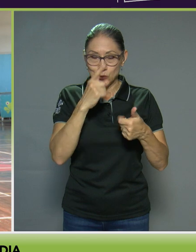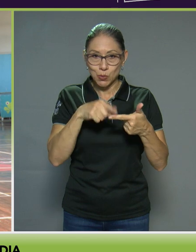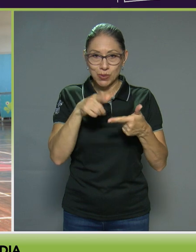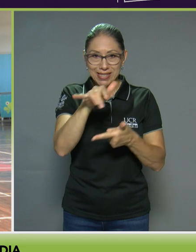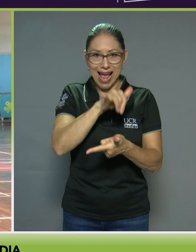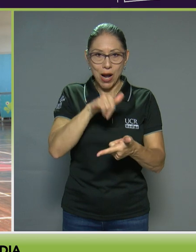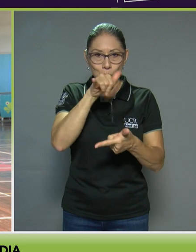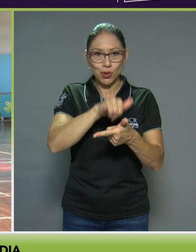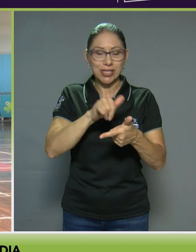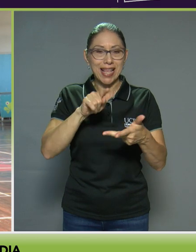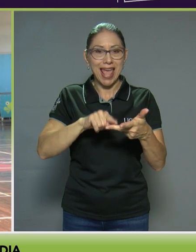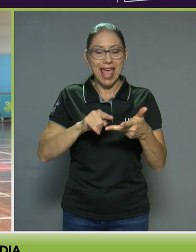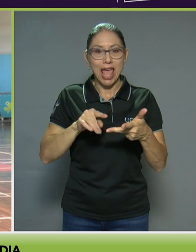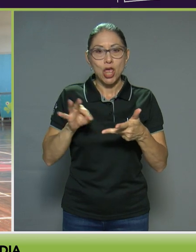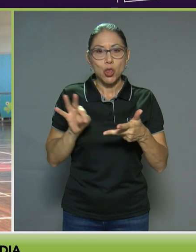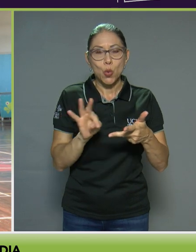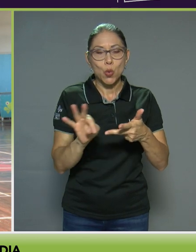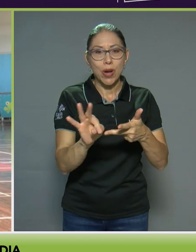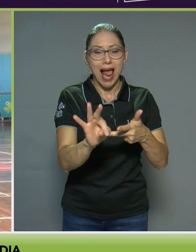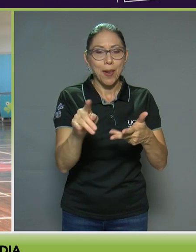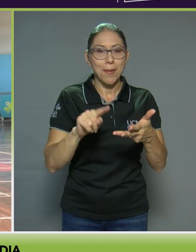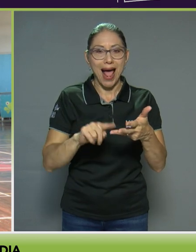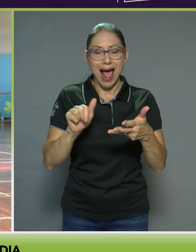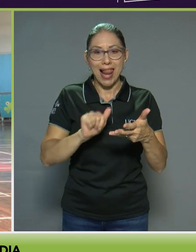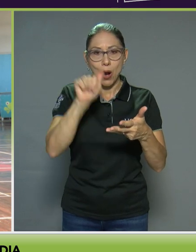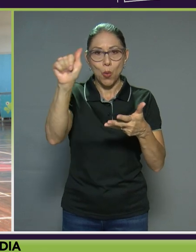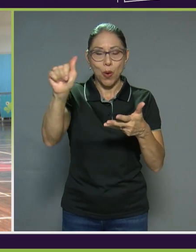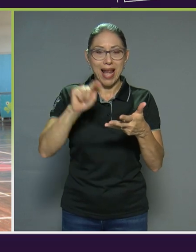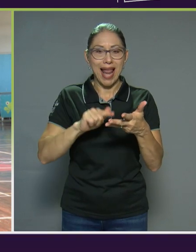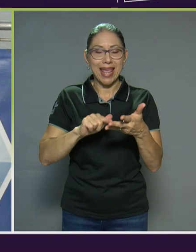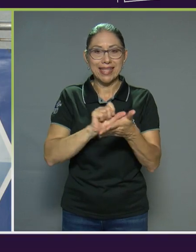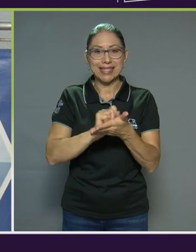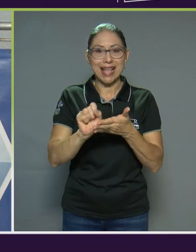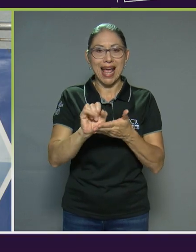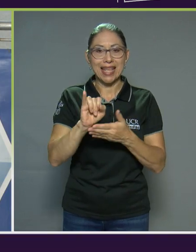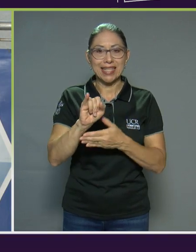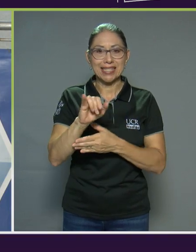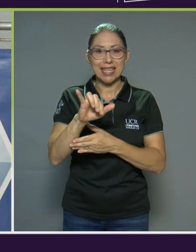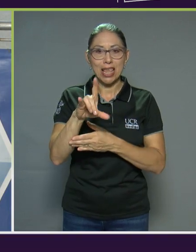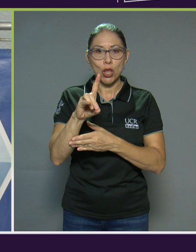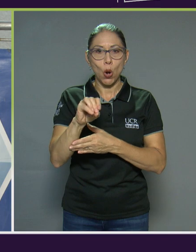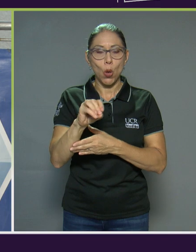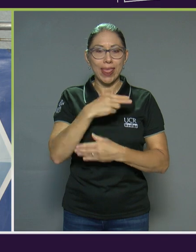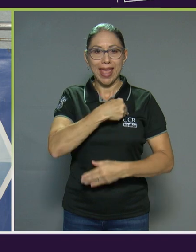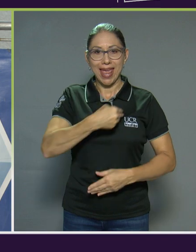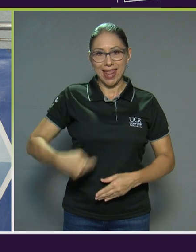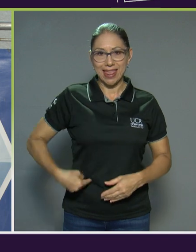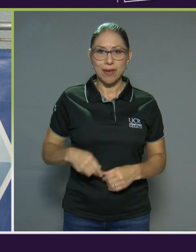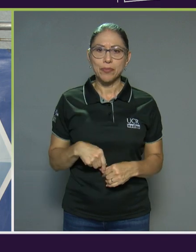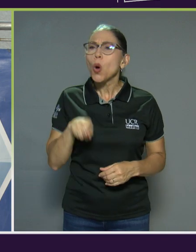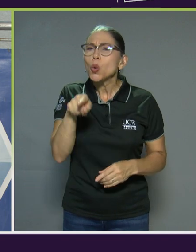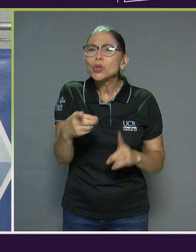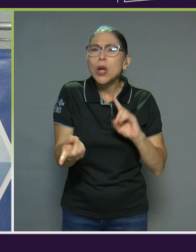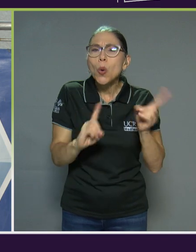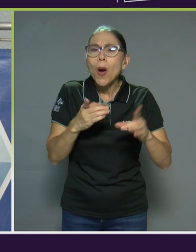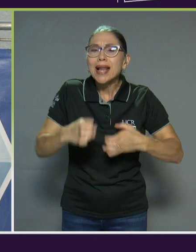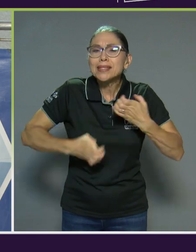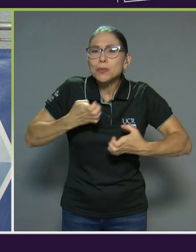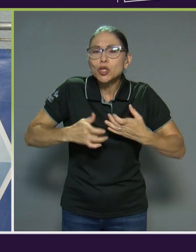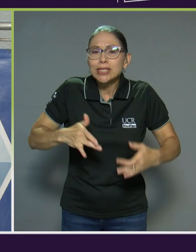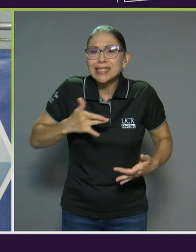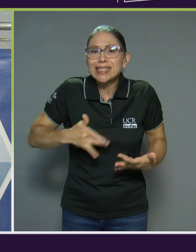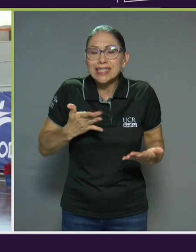José, Turrialba, Alajuela y San Isidro de Heredia. ¿Qué emociones le genera que su hijo esté participando en estos Juegos